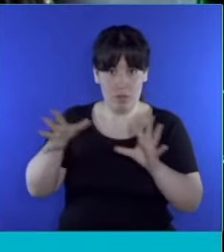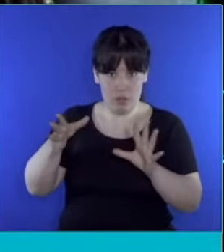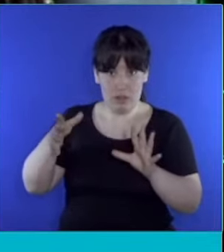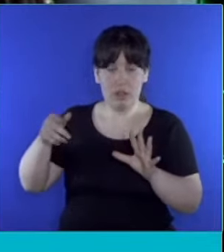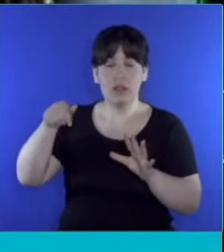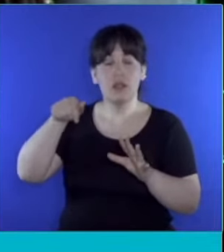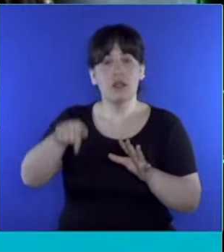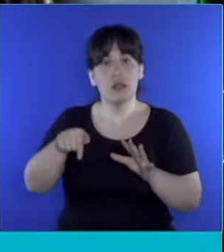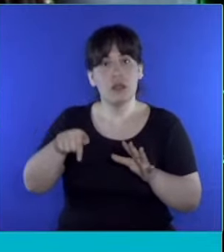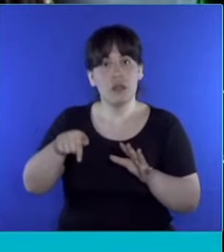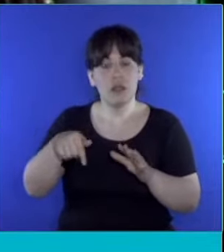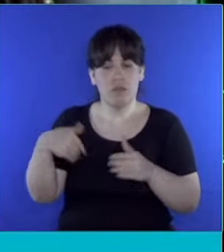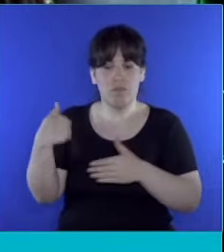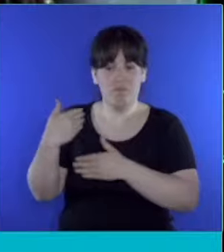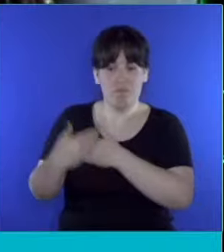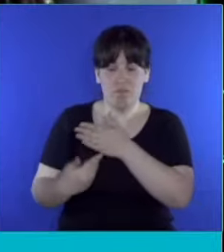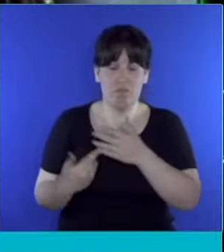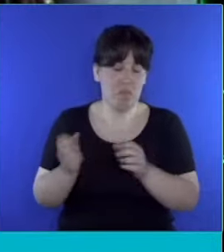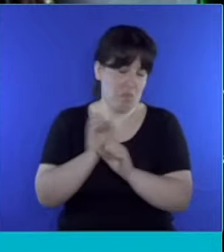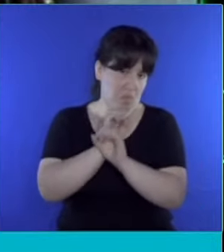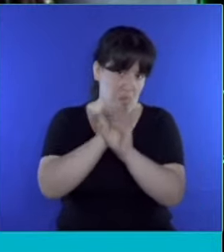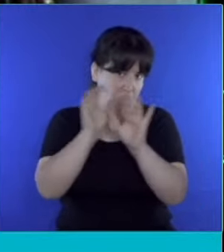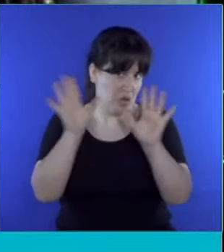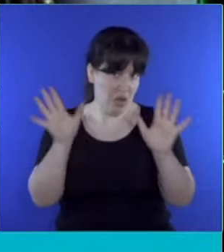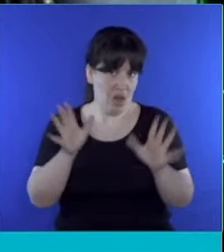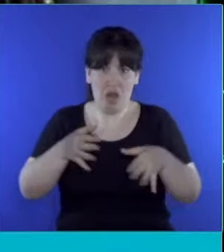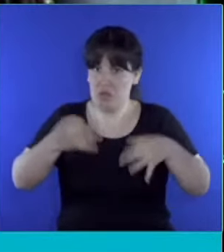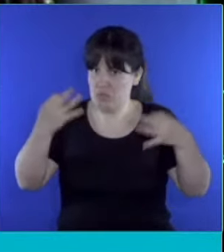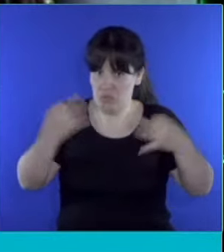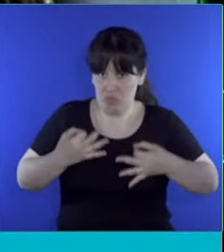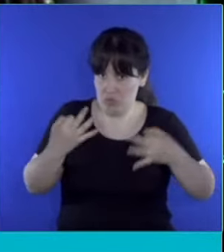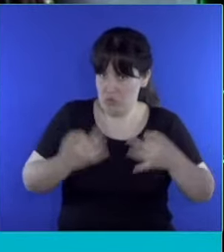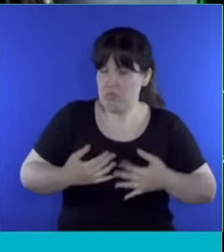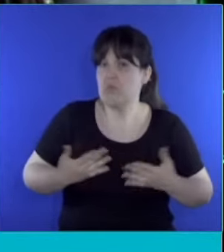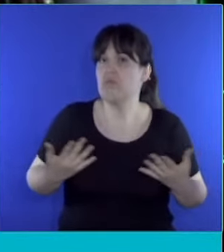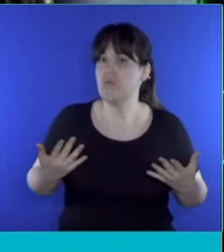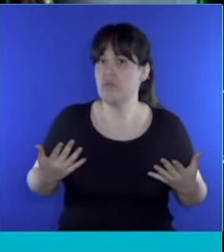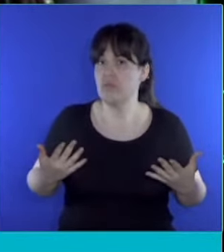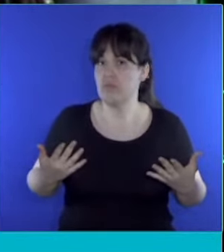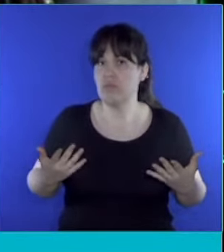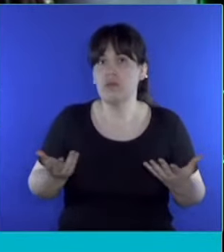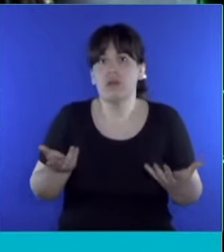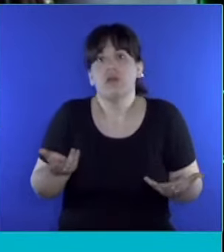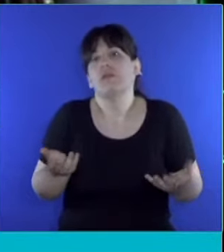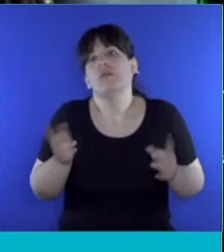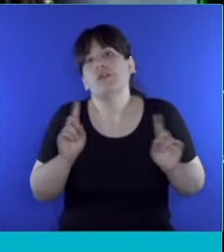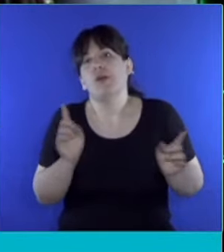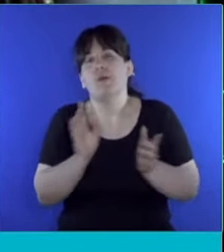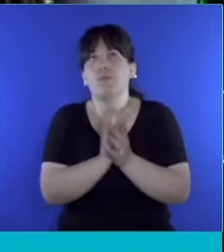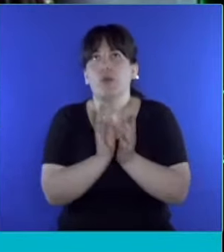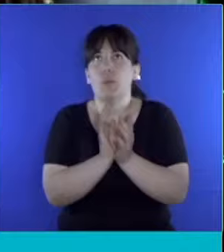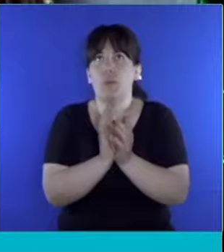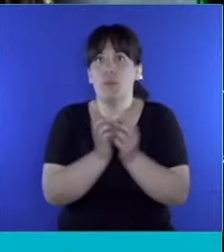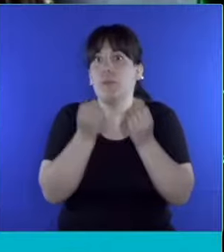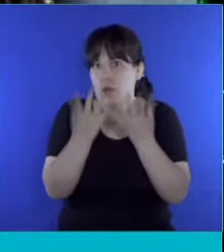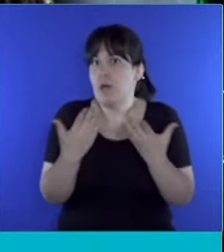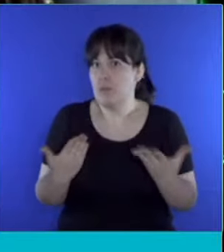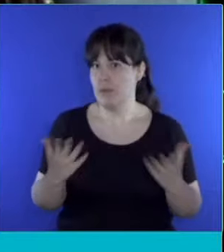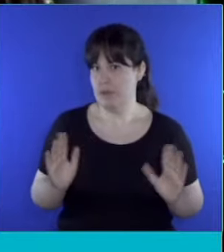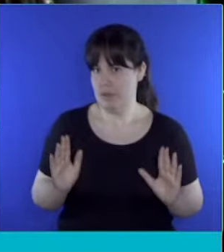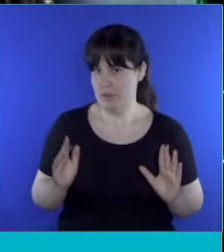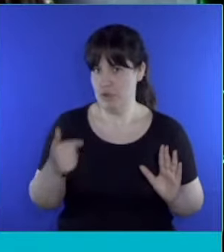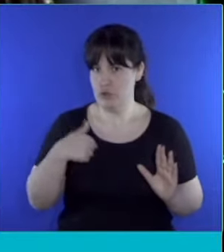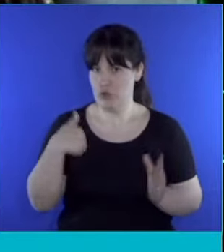sido transparente, ha sido seguro, lo cual no significa decir que no sea mejorable. Yo, de hecho, he